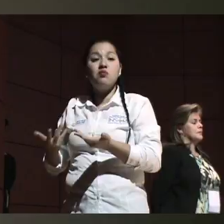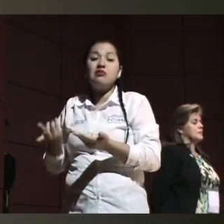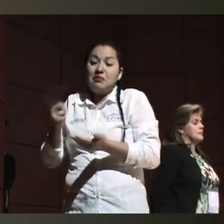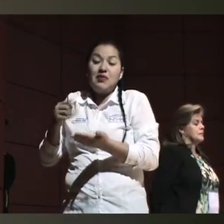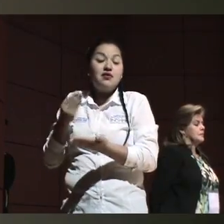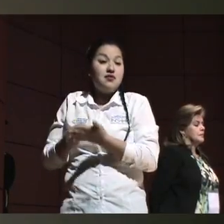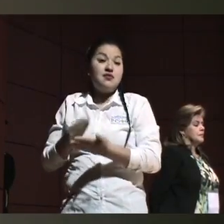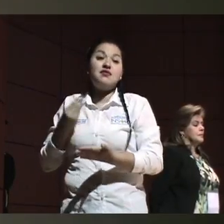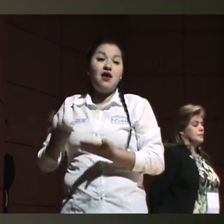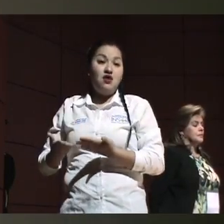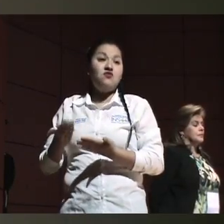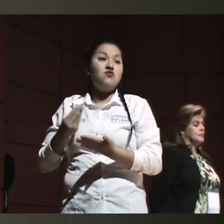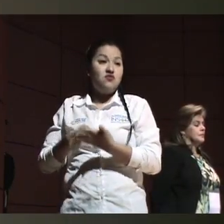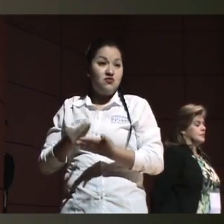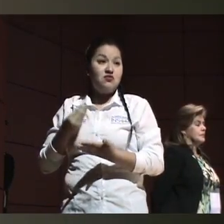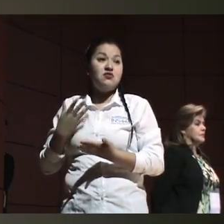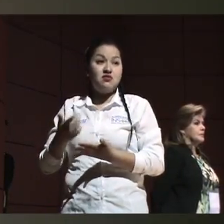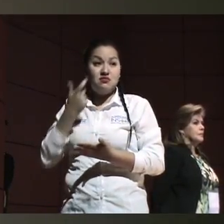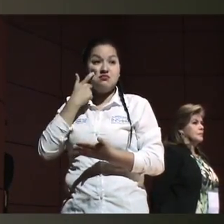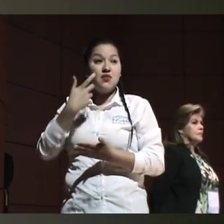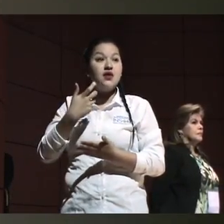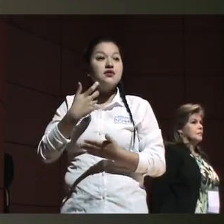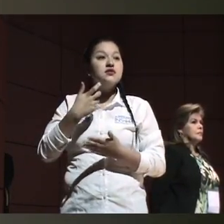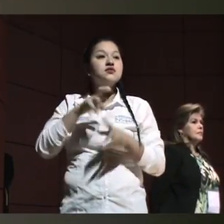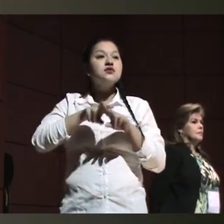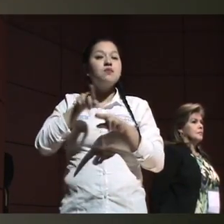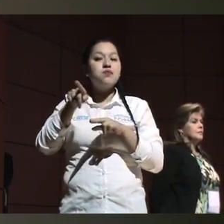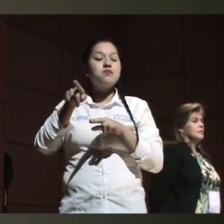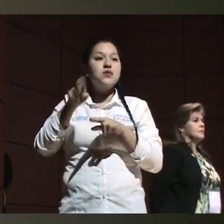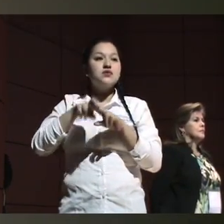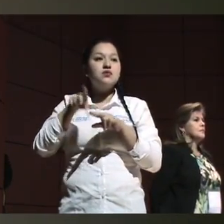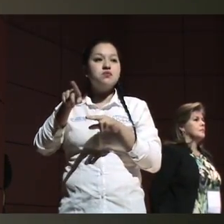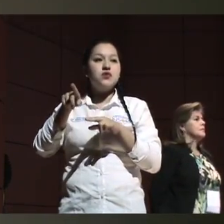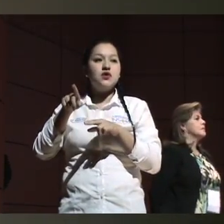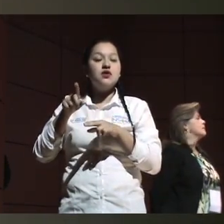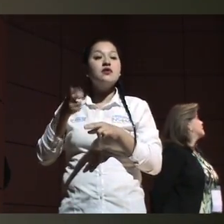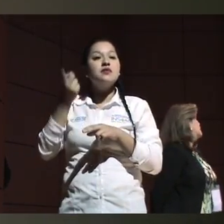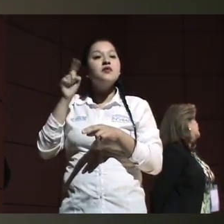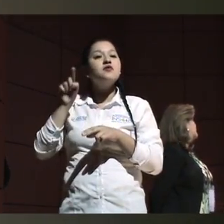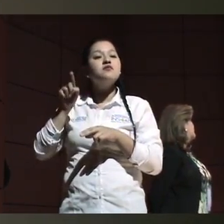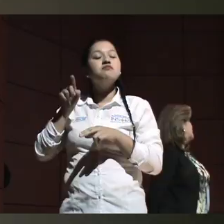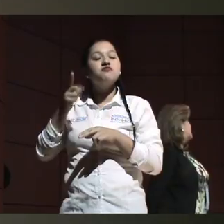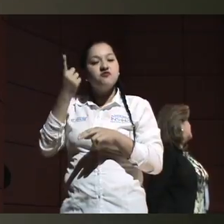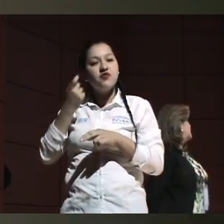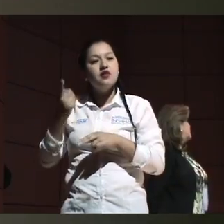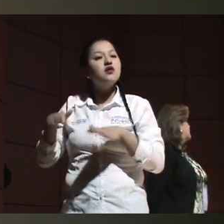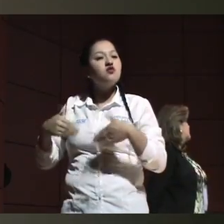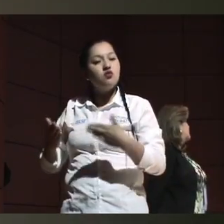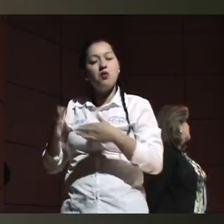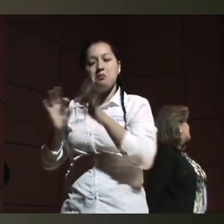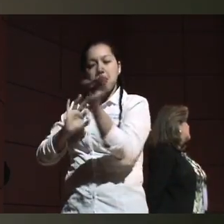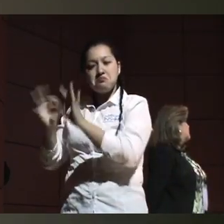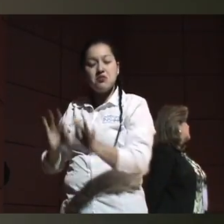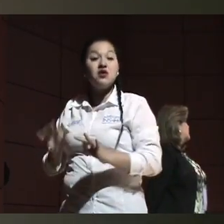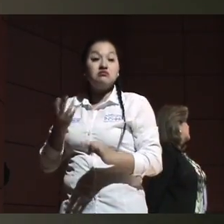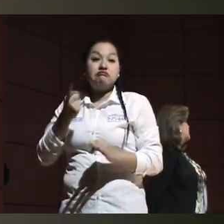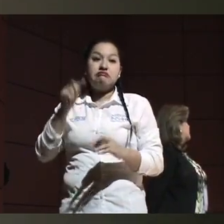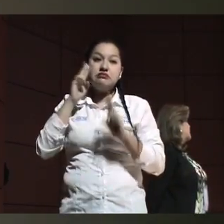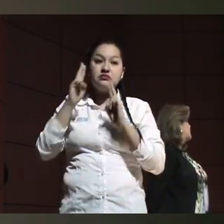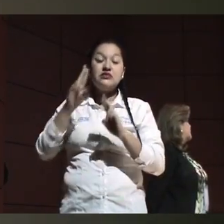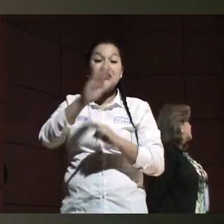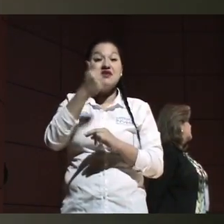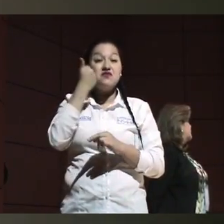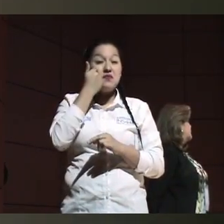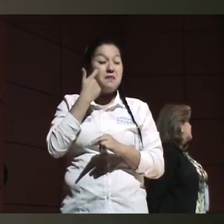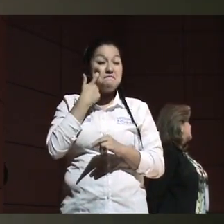costo también especial, un costo grande. Entonces, ahí miramos cómo no está preparado. También reconocemos una cosa muy importante en la enfermedad crónica de